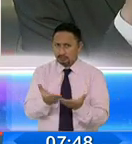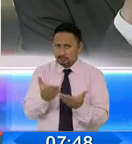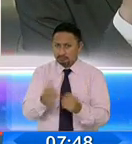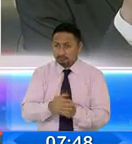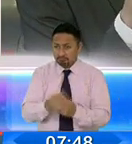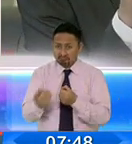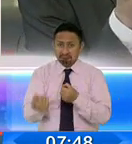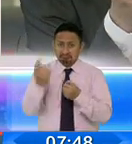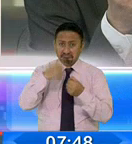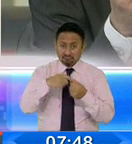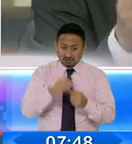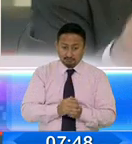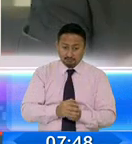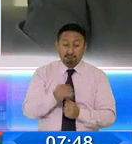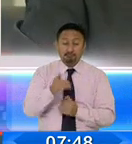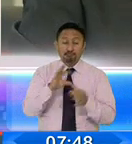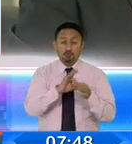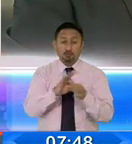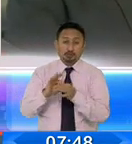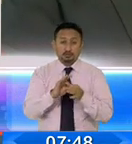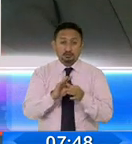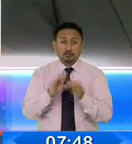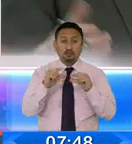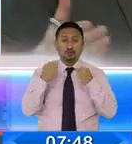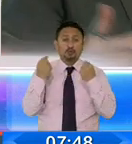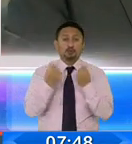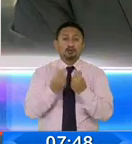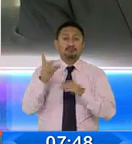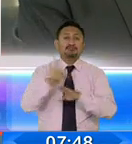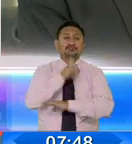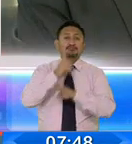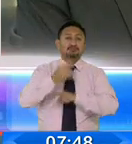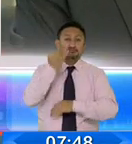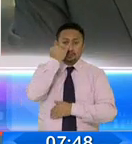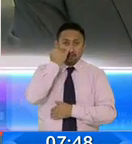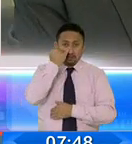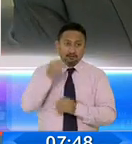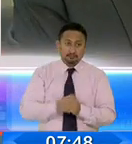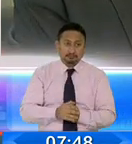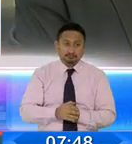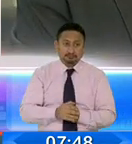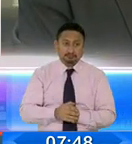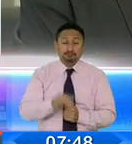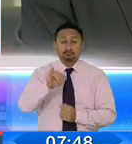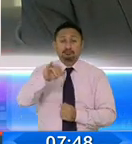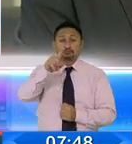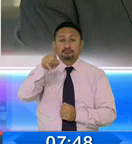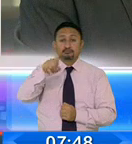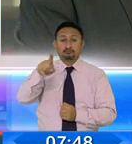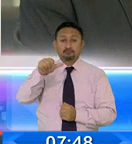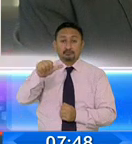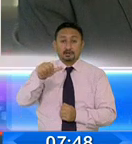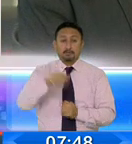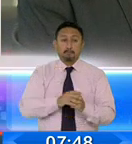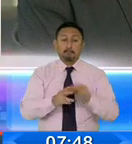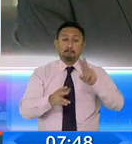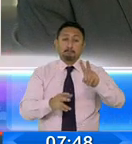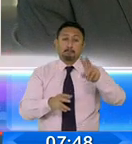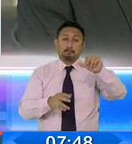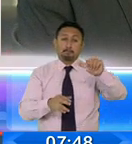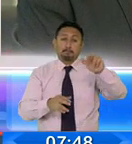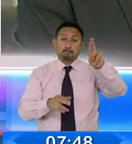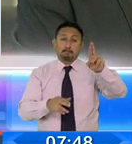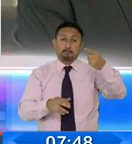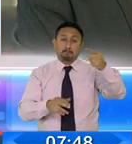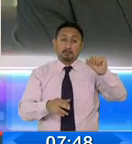electorado. ¿Cómo están sus relaciones con la dirigencia indígena, con los dirigentes Diza y Vargas? Con